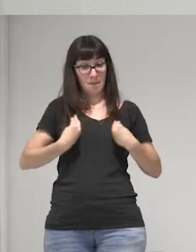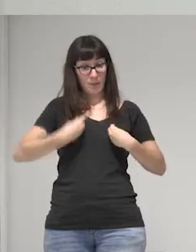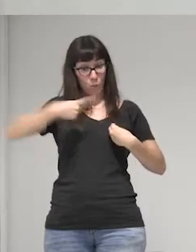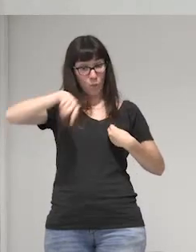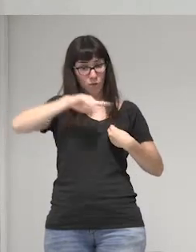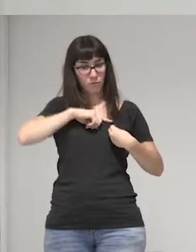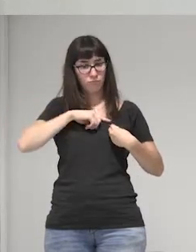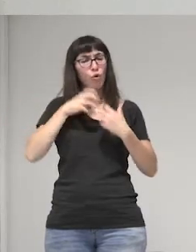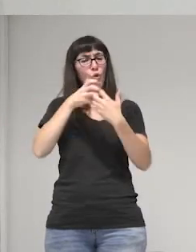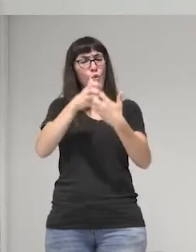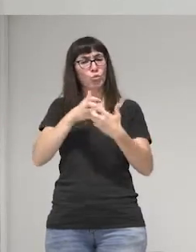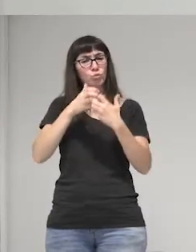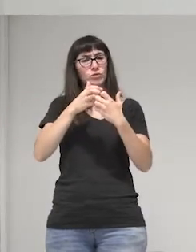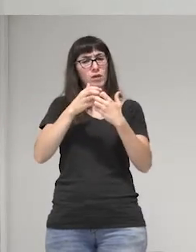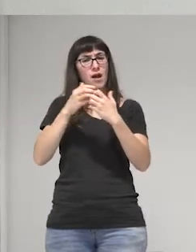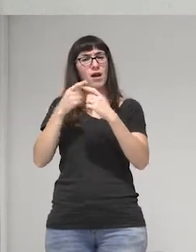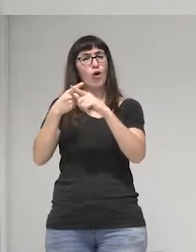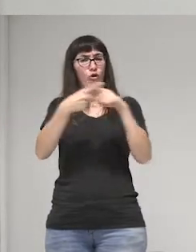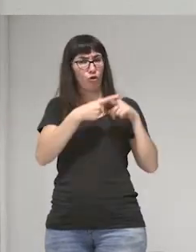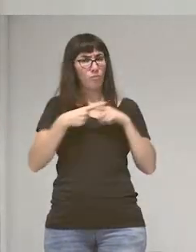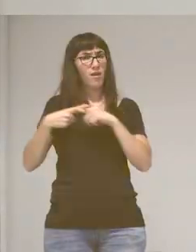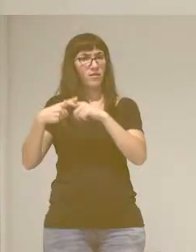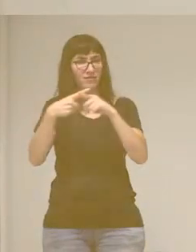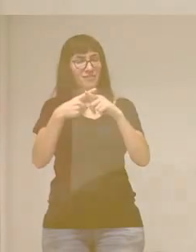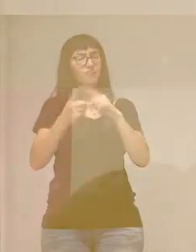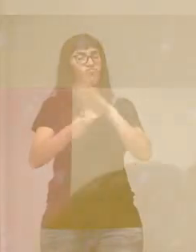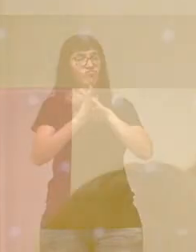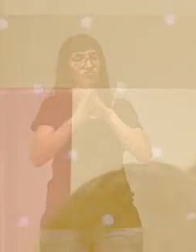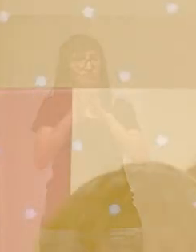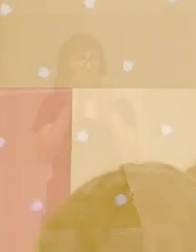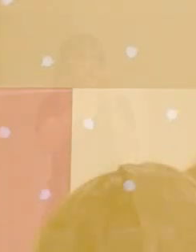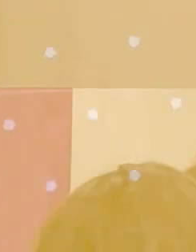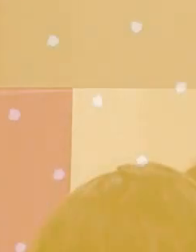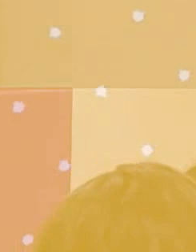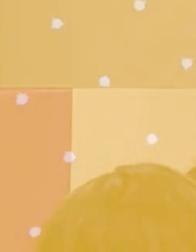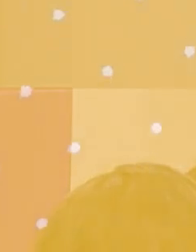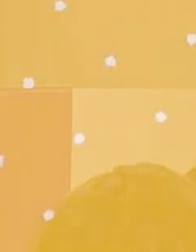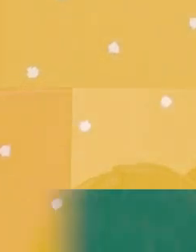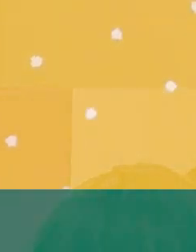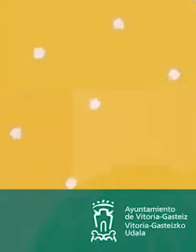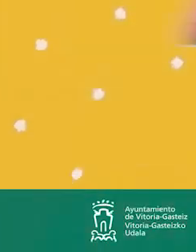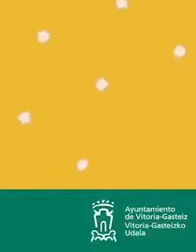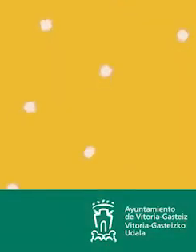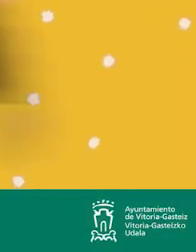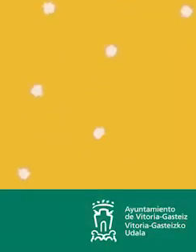compartida se va a caer compañeras gracias aplausos